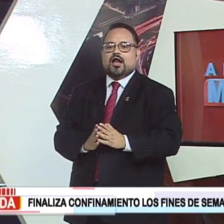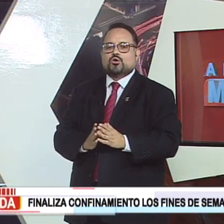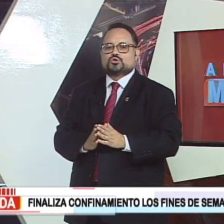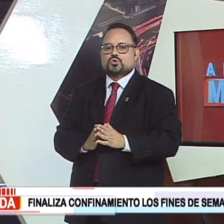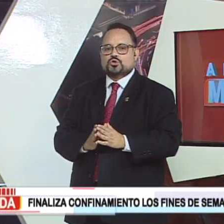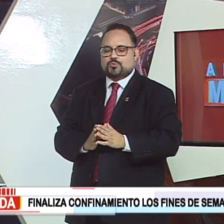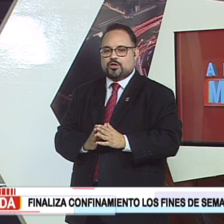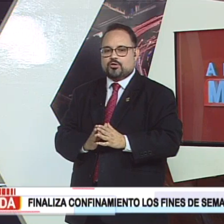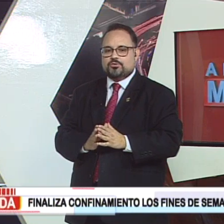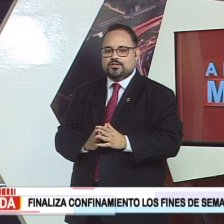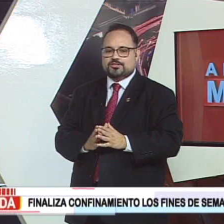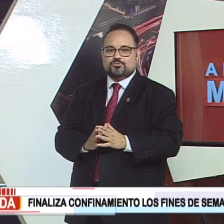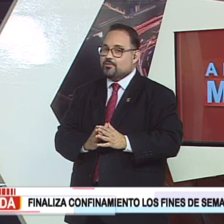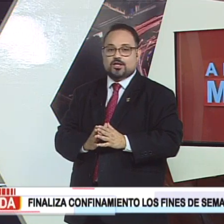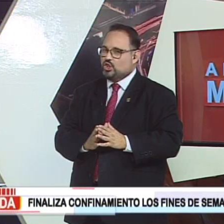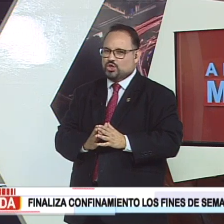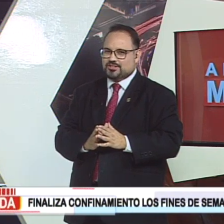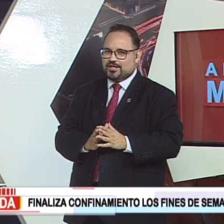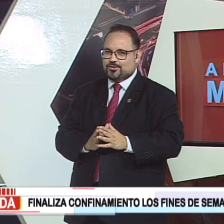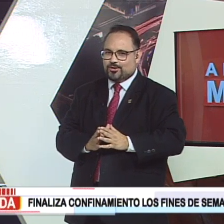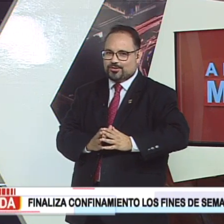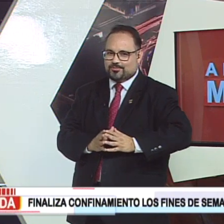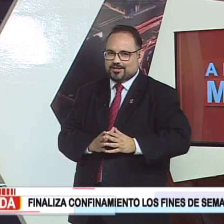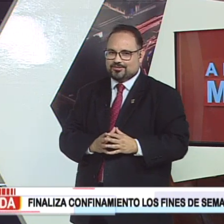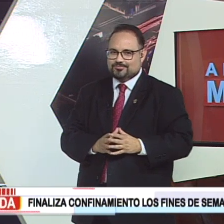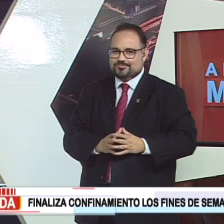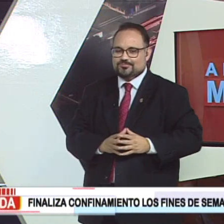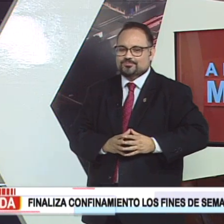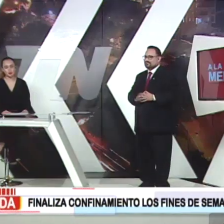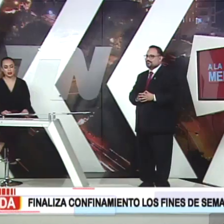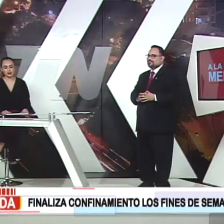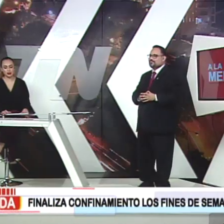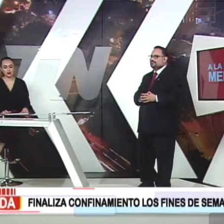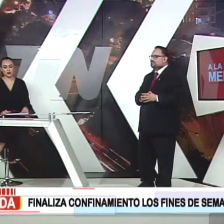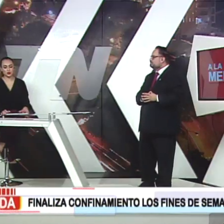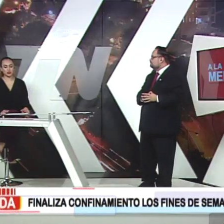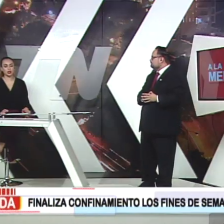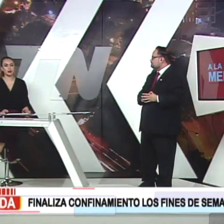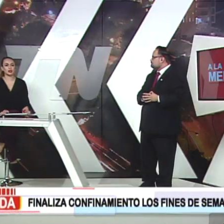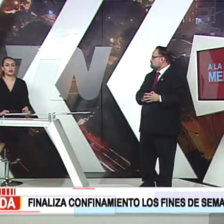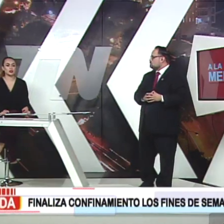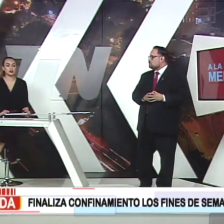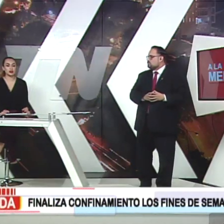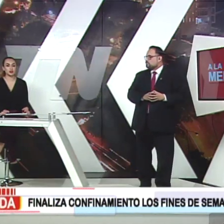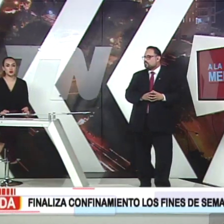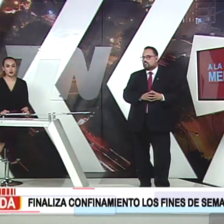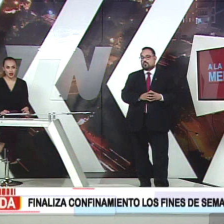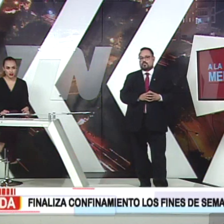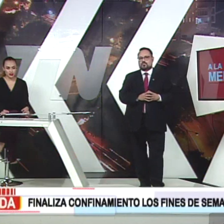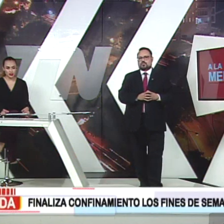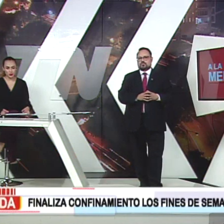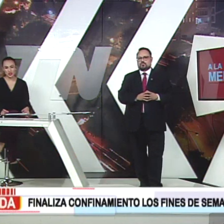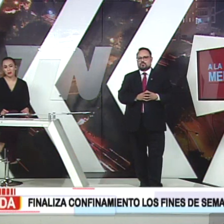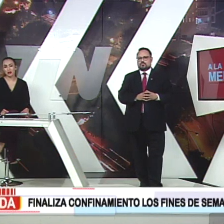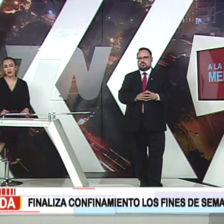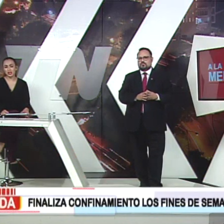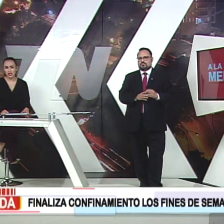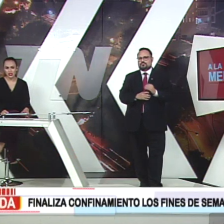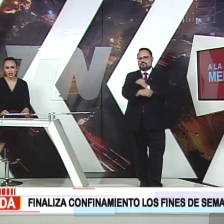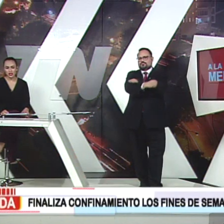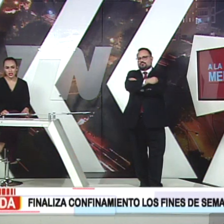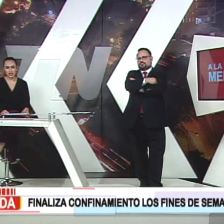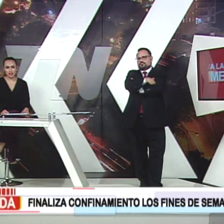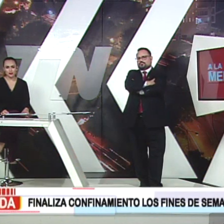cuidar a los suyos, porque el COVID-19 no se ha ido de Guatemala. Definitivamente. Nosotros también tenemos que ser responsables, tenemos que